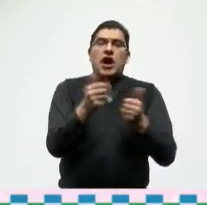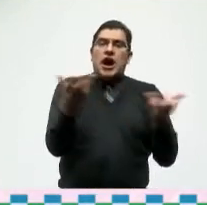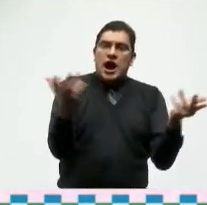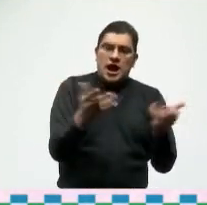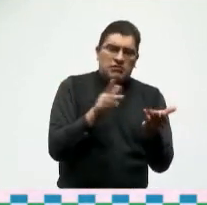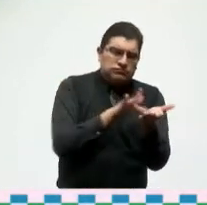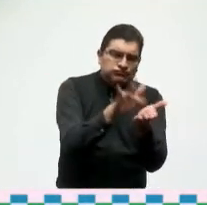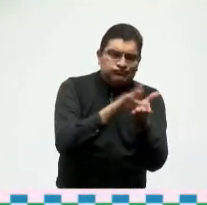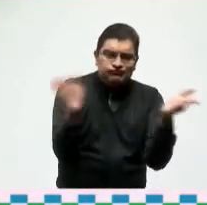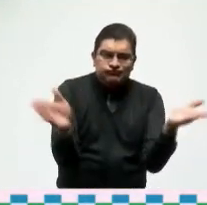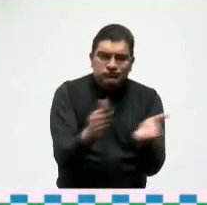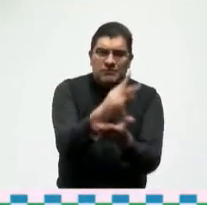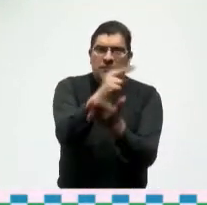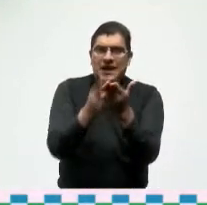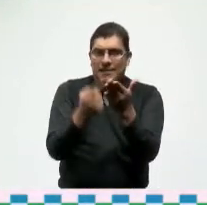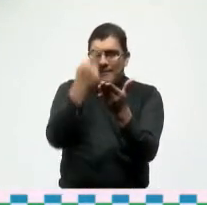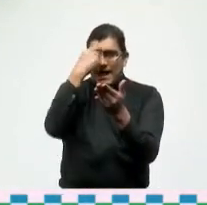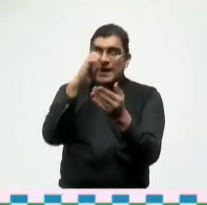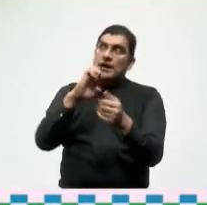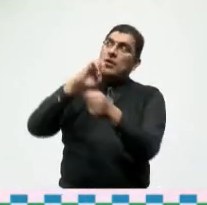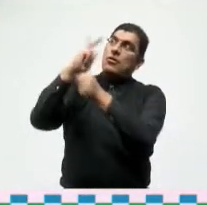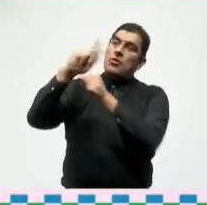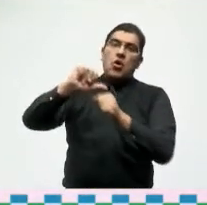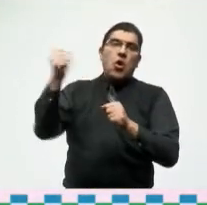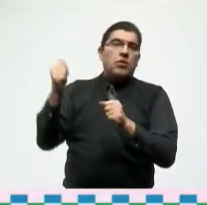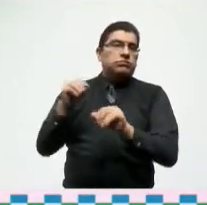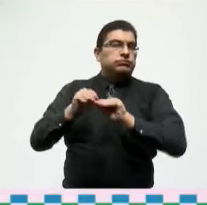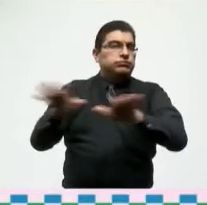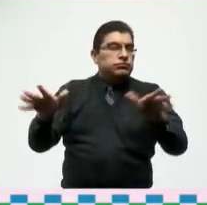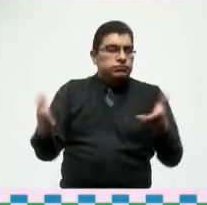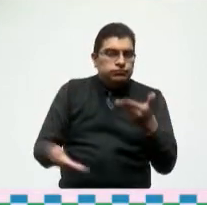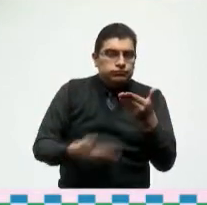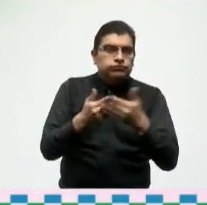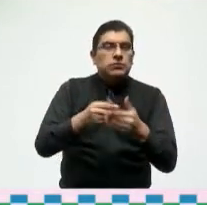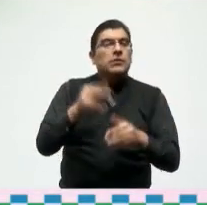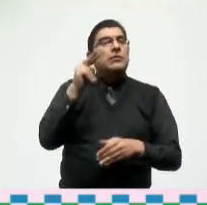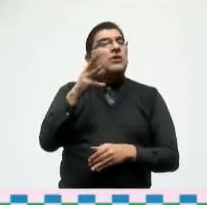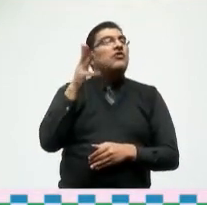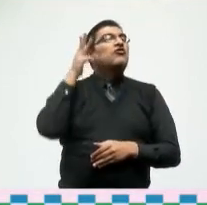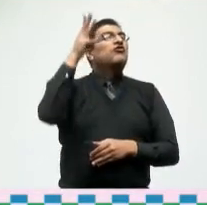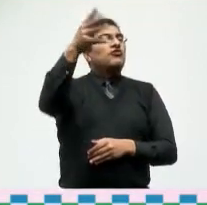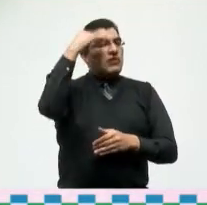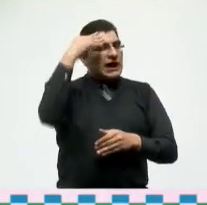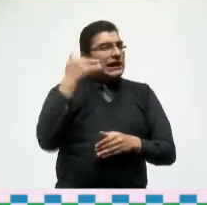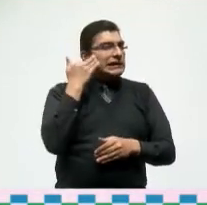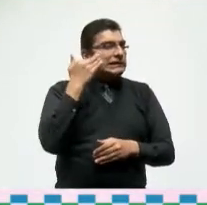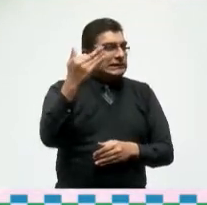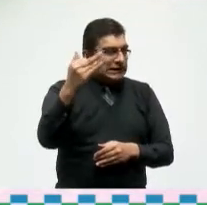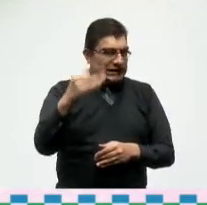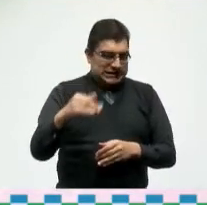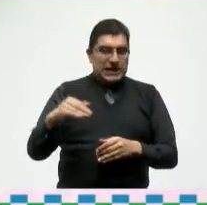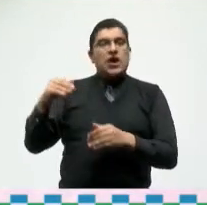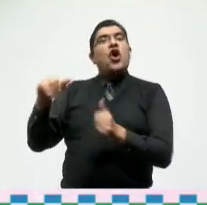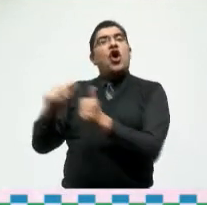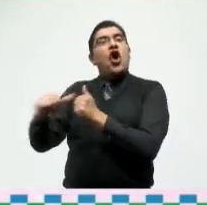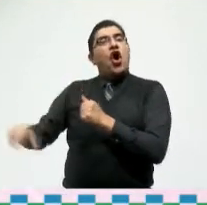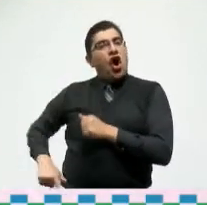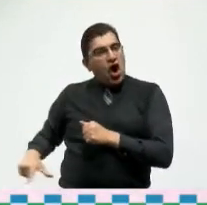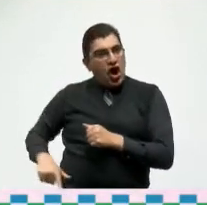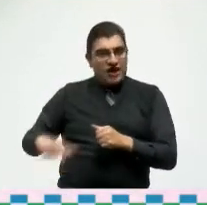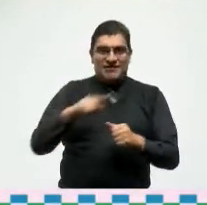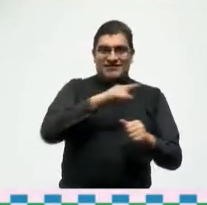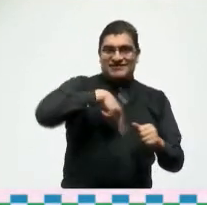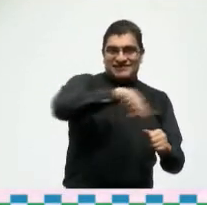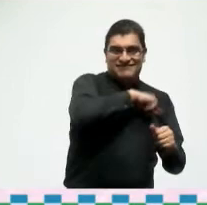de promoción planeadas para el extranjero con una visión a largo plazo iniciativa privada y gobiernos de los tres